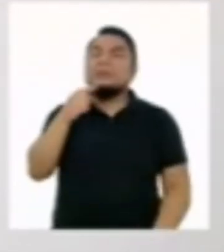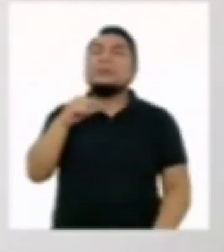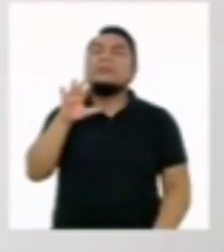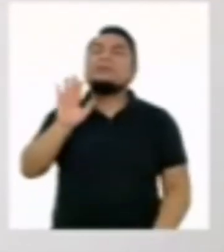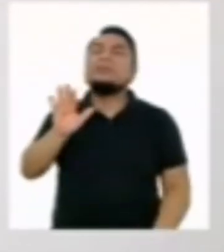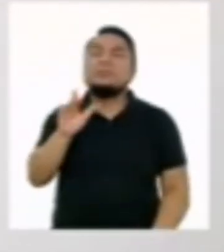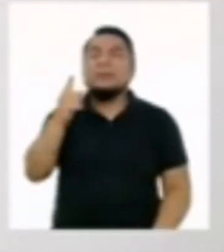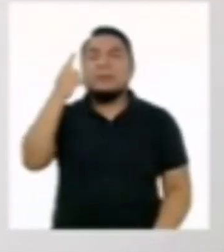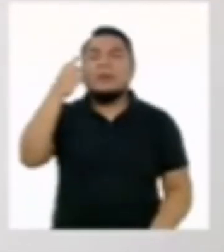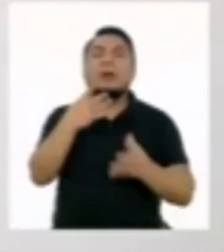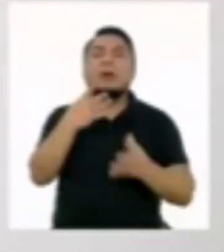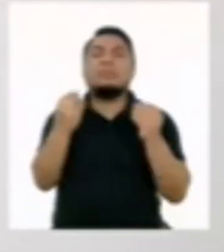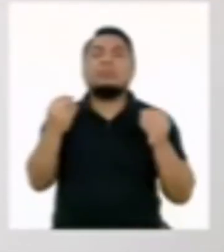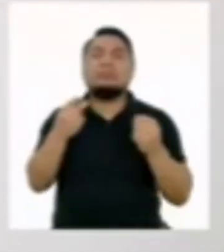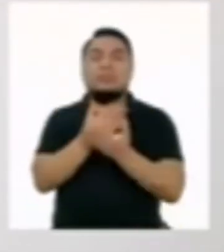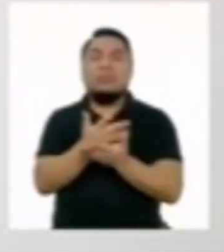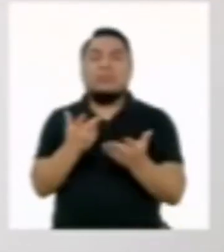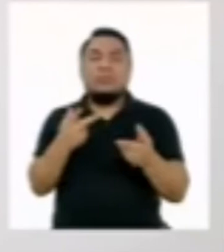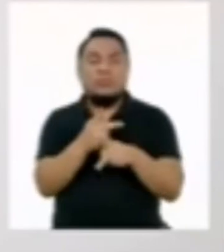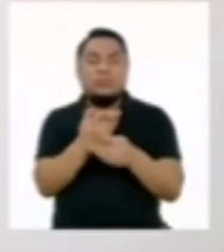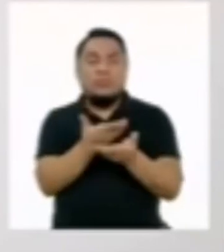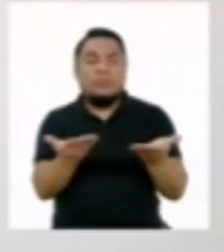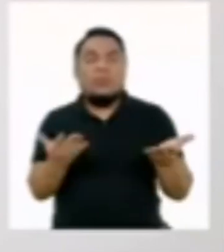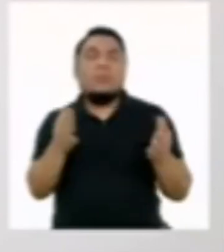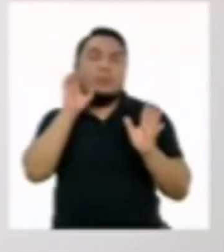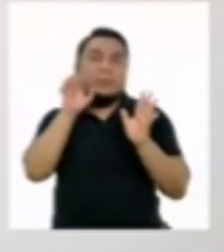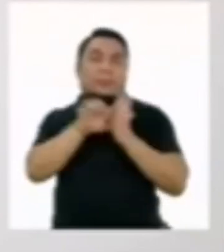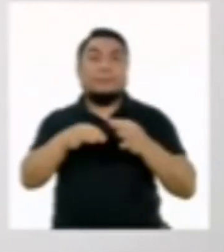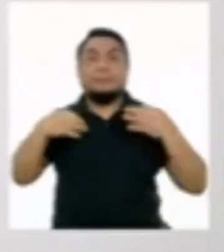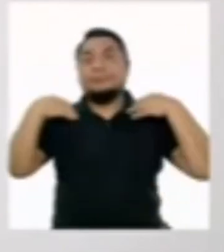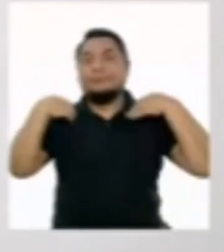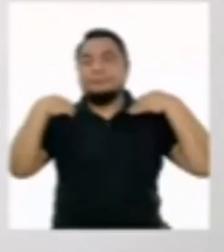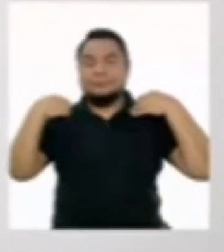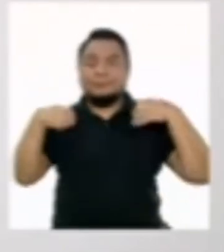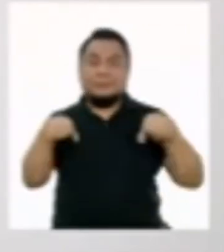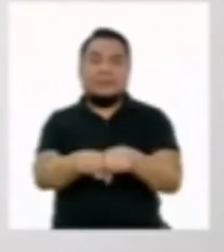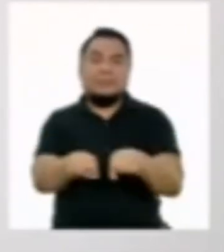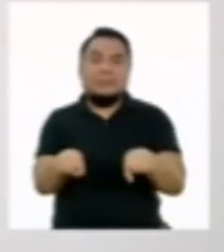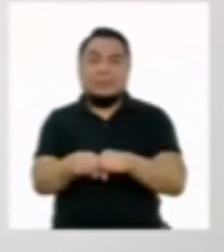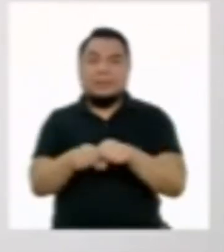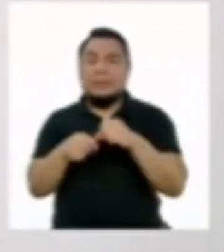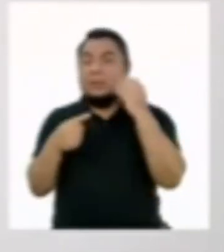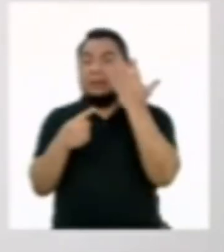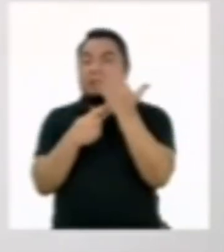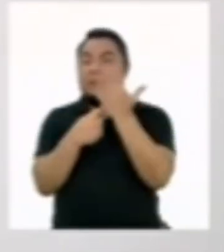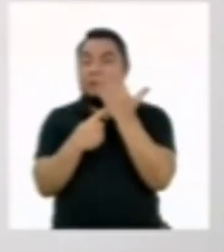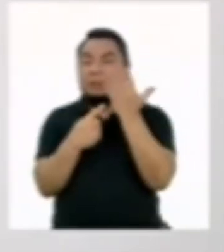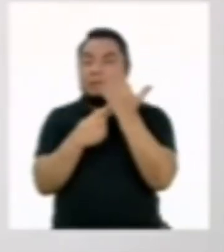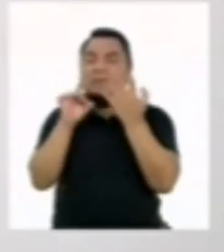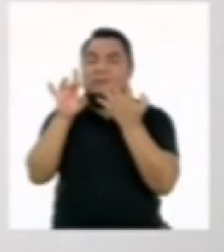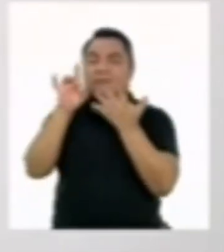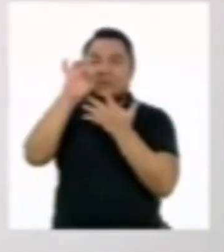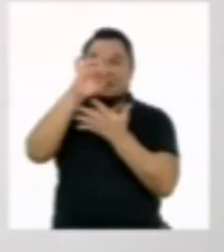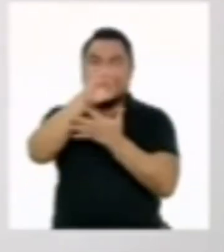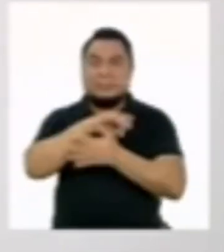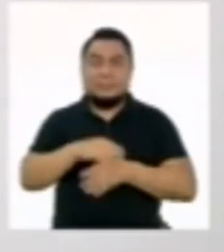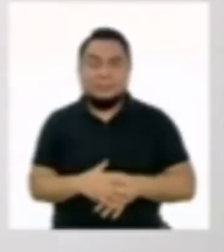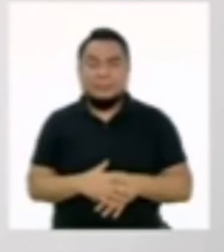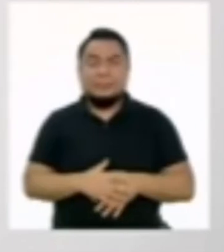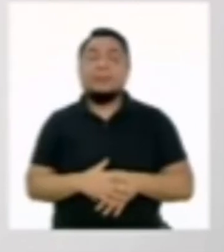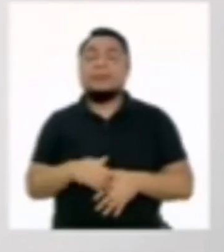insumos para muchos productos como la ropa, zapatos, la tecnología, entre otros.